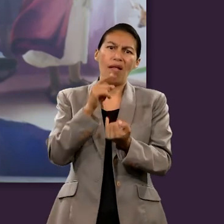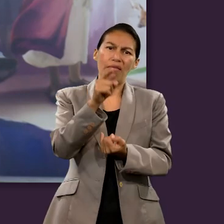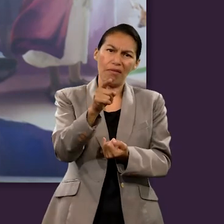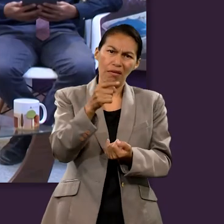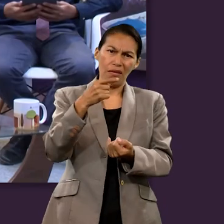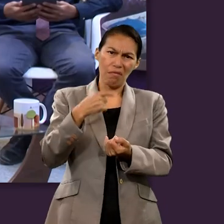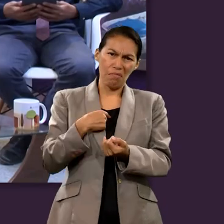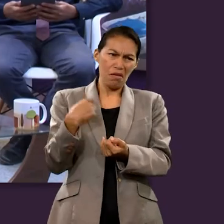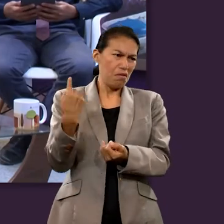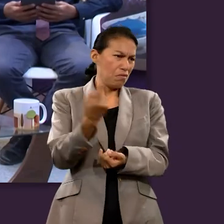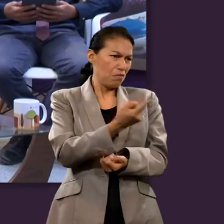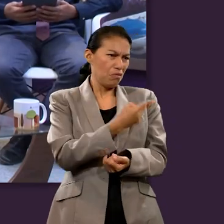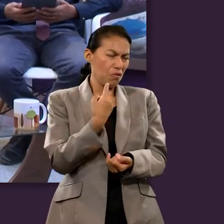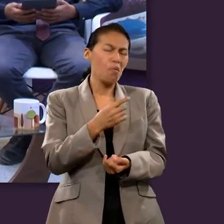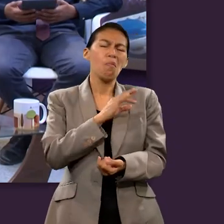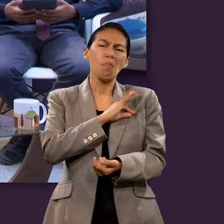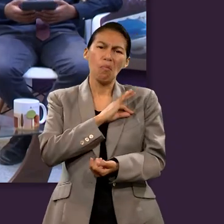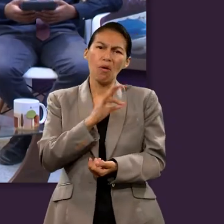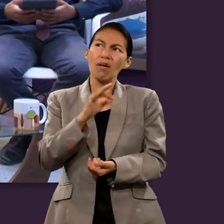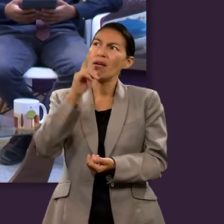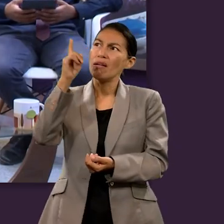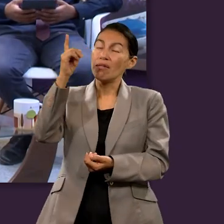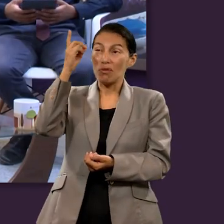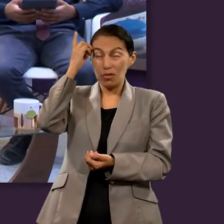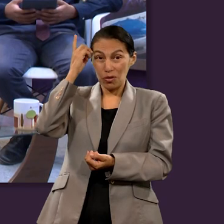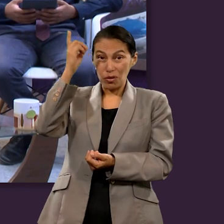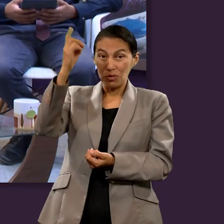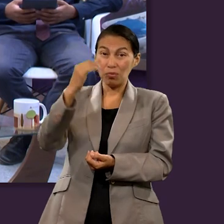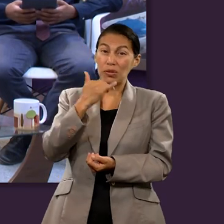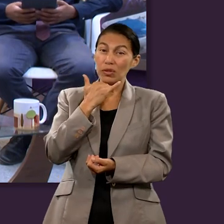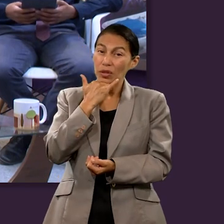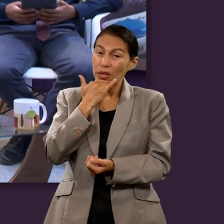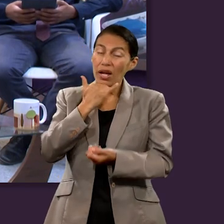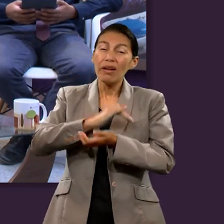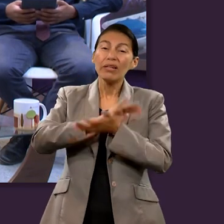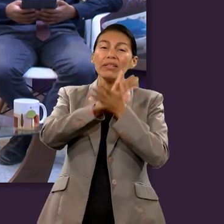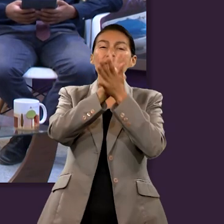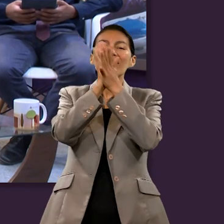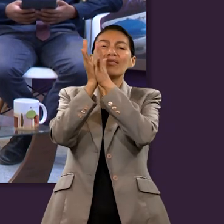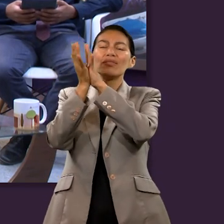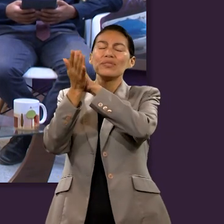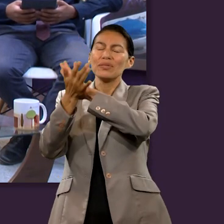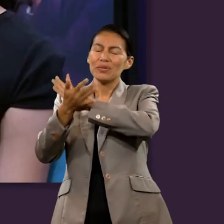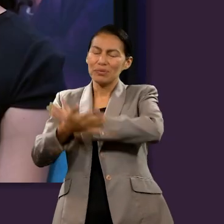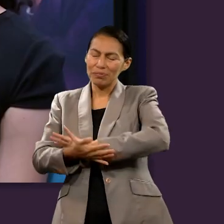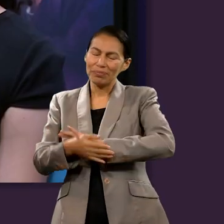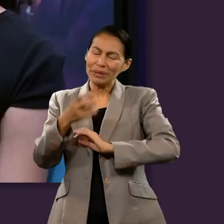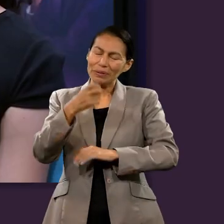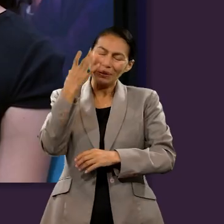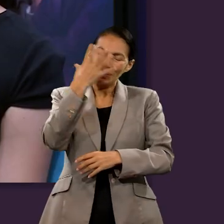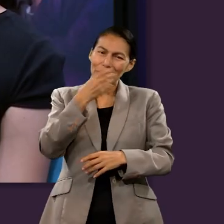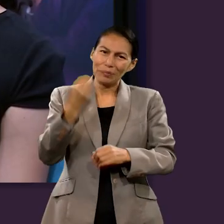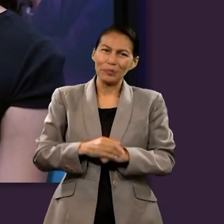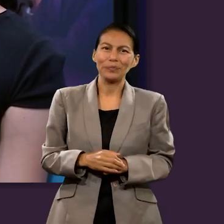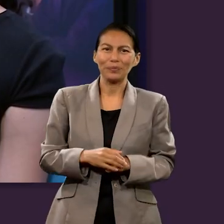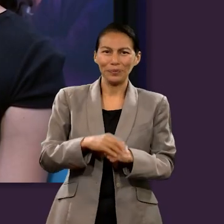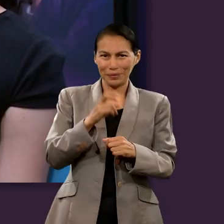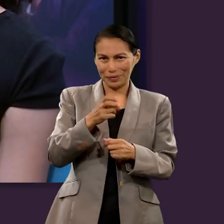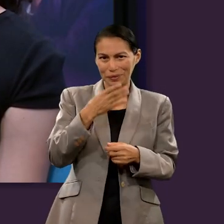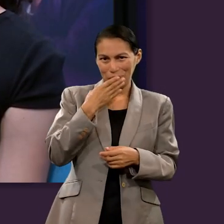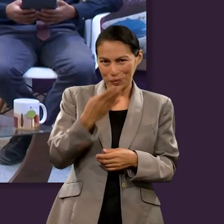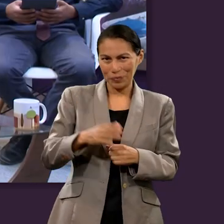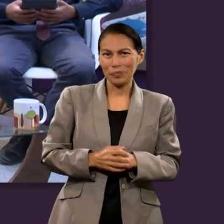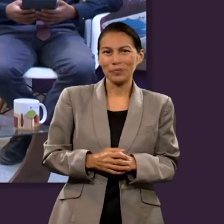ladrón y de la misma manera me puede restaurar a mí, a ti y a todos los que nos están viendo. Amén. Gracias por ese